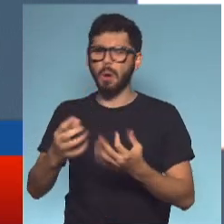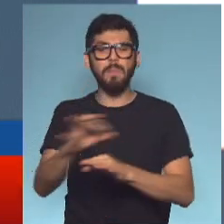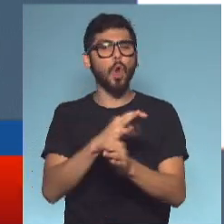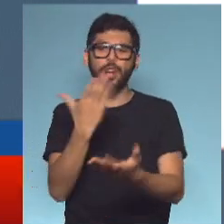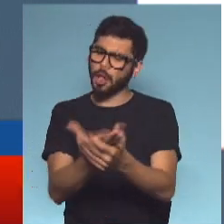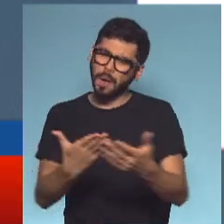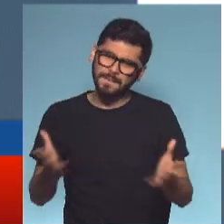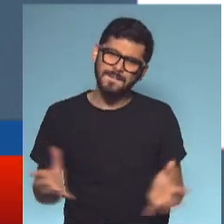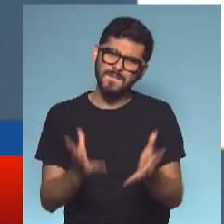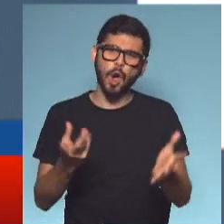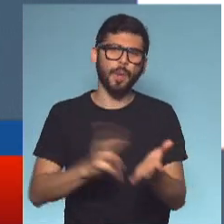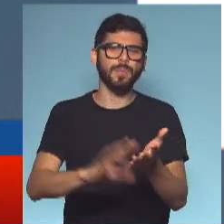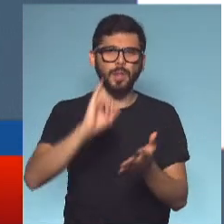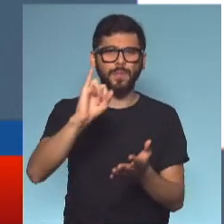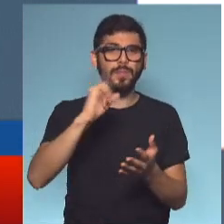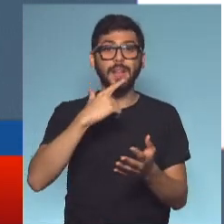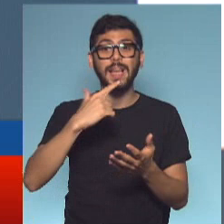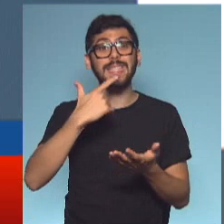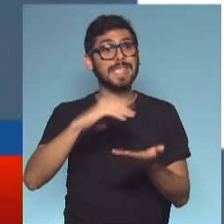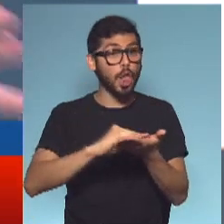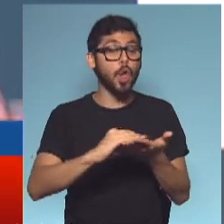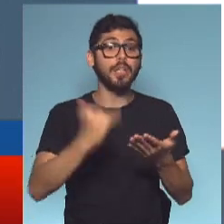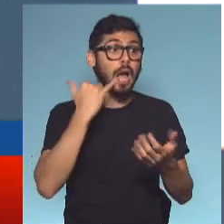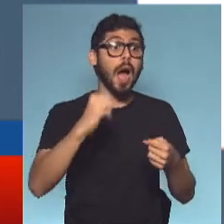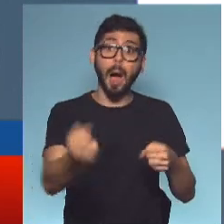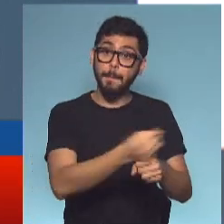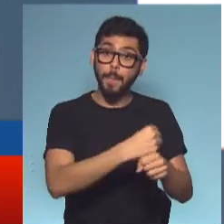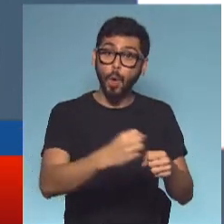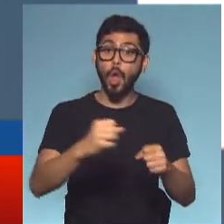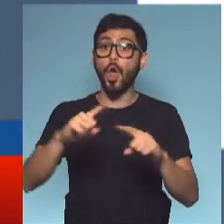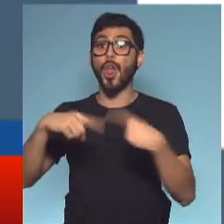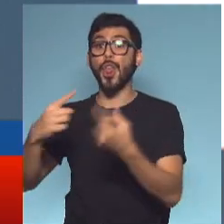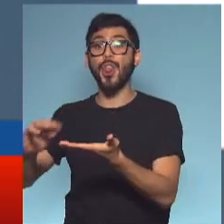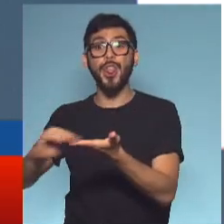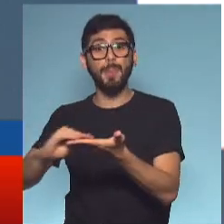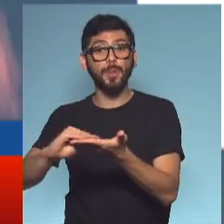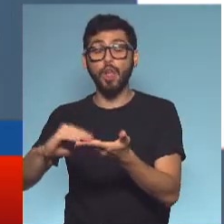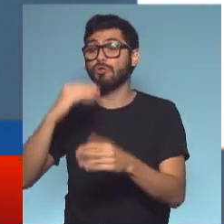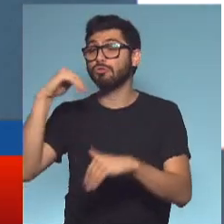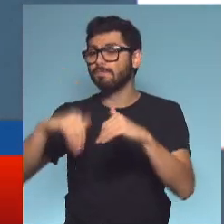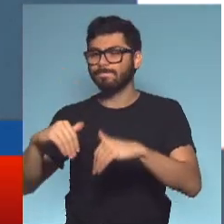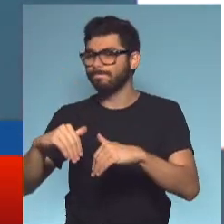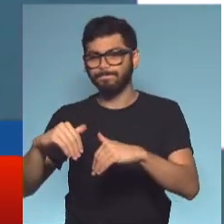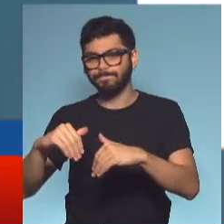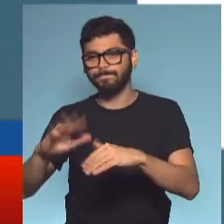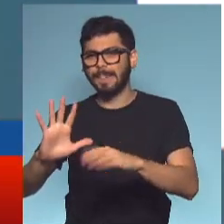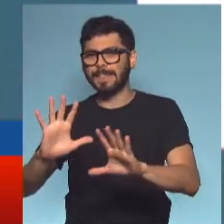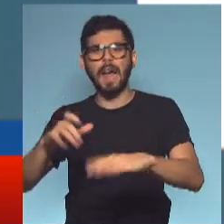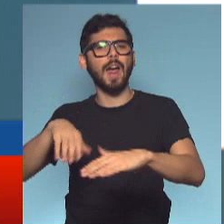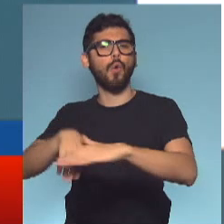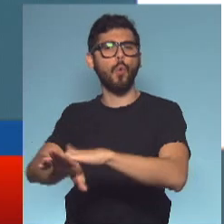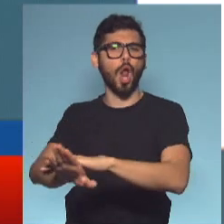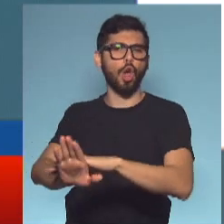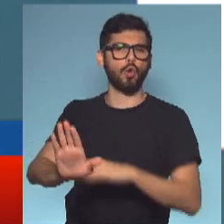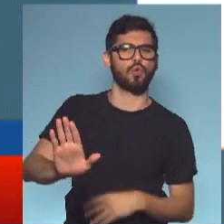que, contemos, ya tiene media sanción del Senado, llegó a la Cámara de Diputados, la Cámara de Diputados nunca tuvo los votos hasta ahora, cajón. Después de lo que